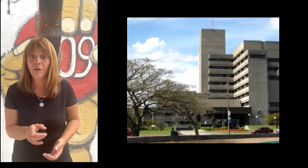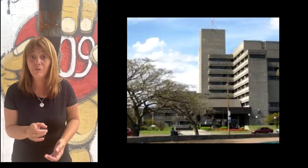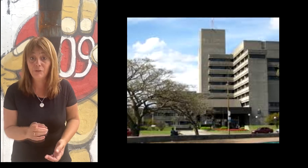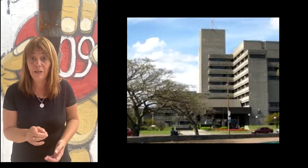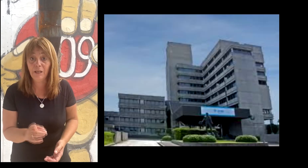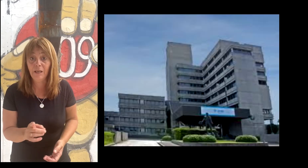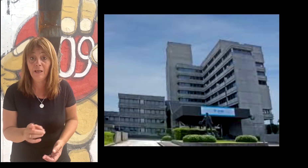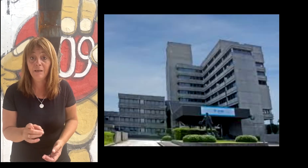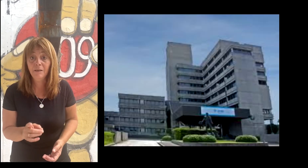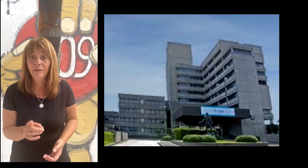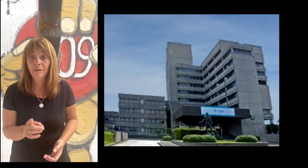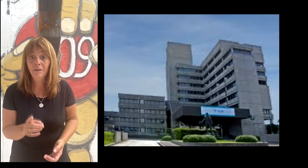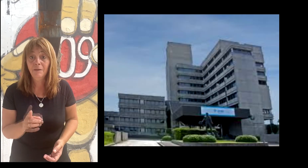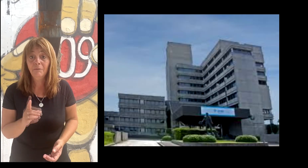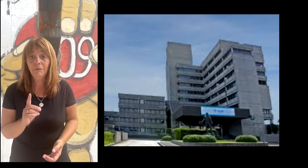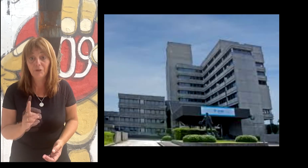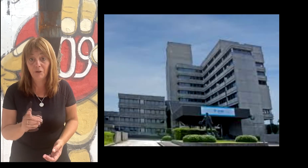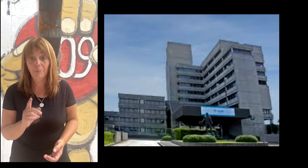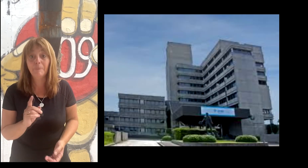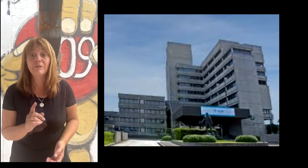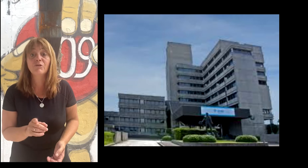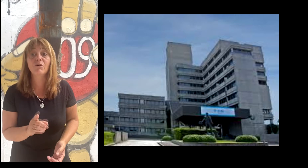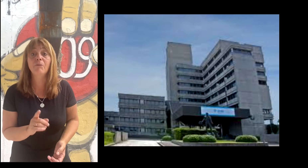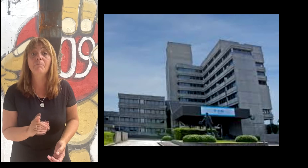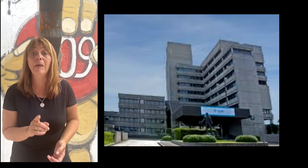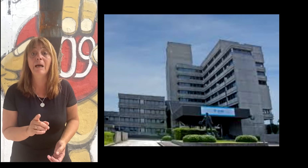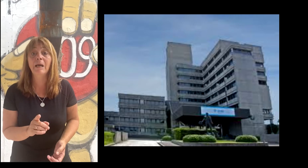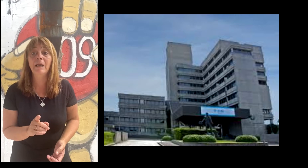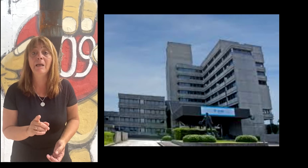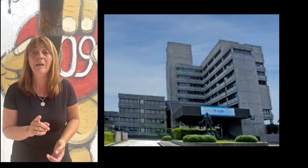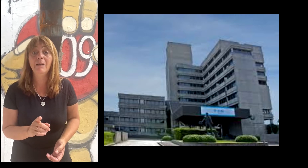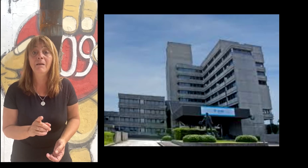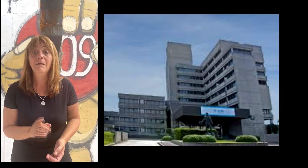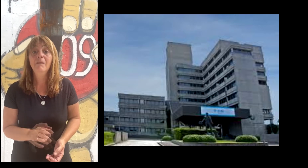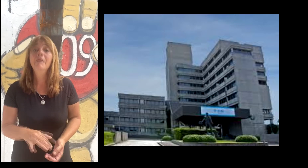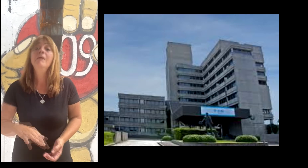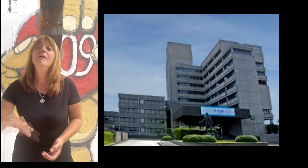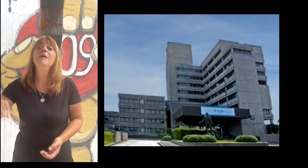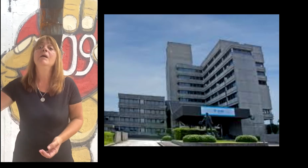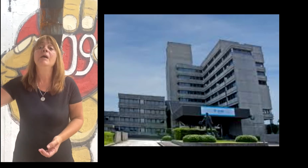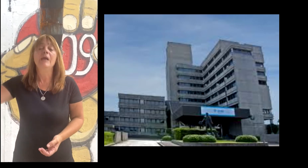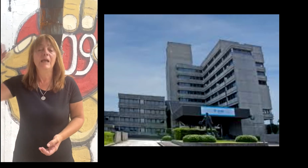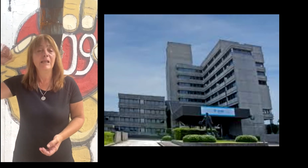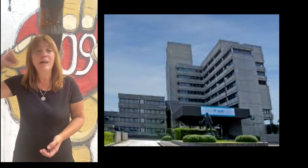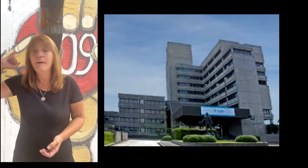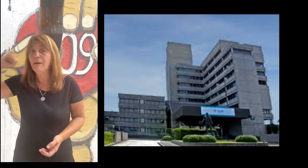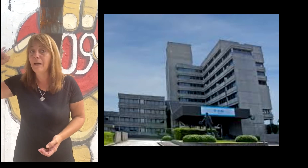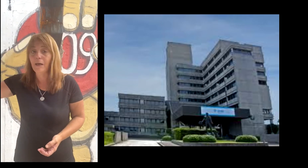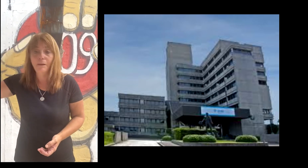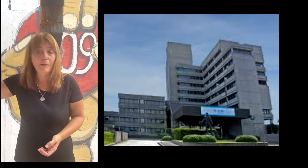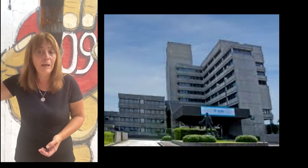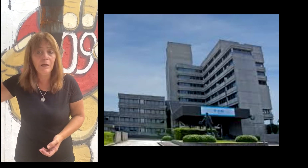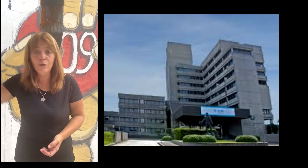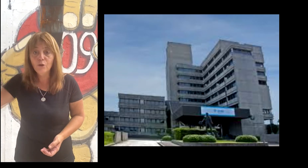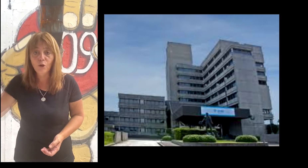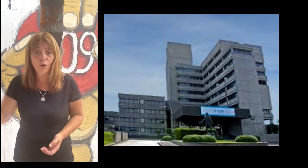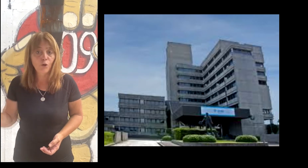en el vocal, en el que se despacha con cosas tan graves como decir